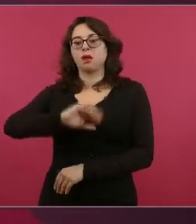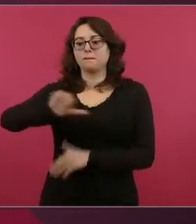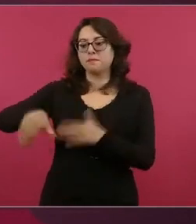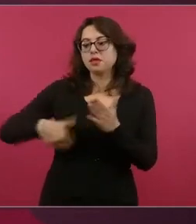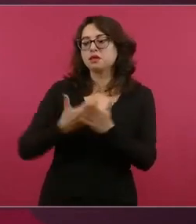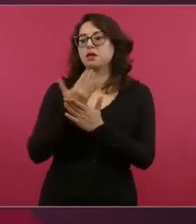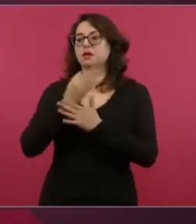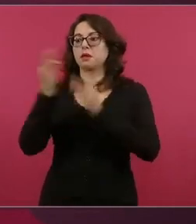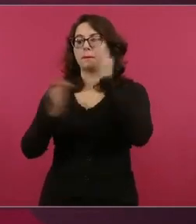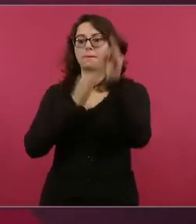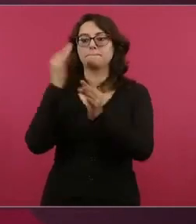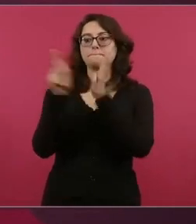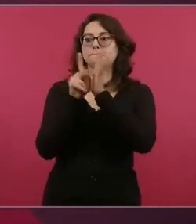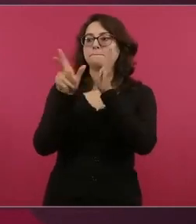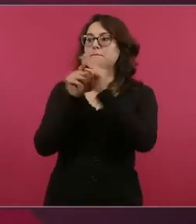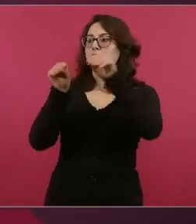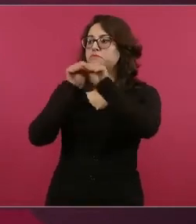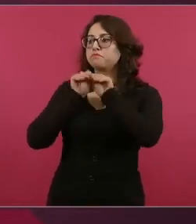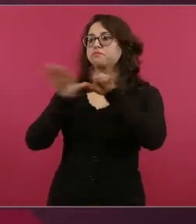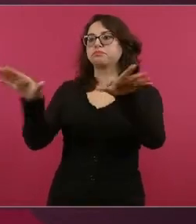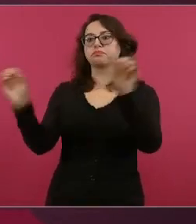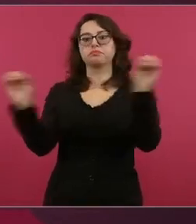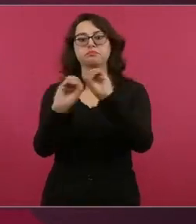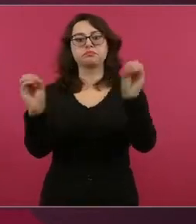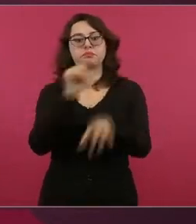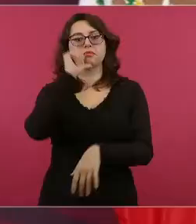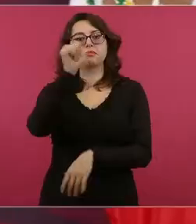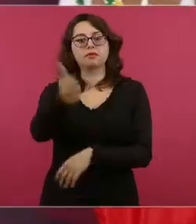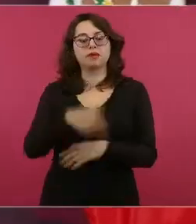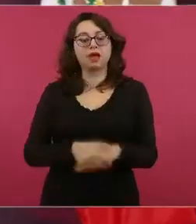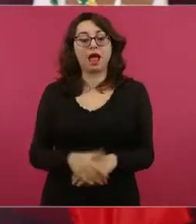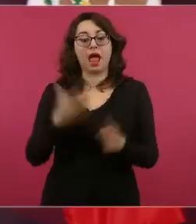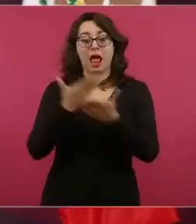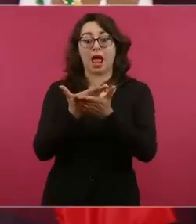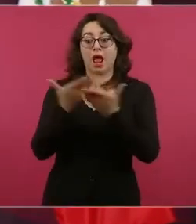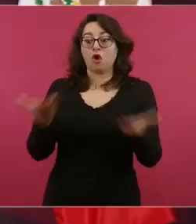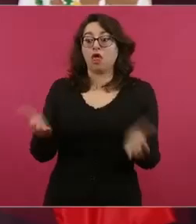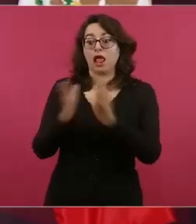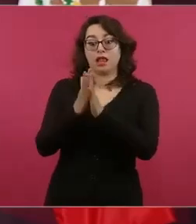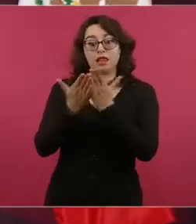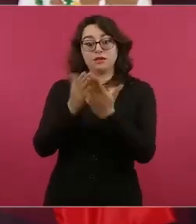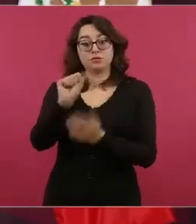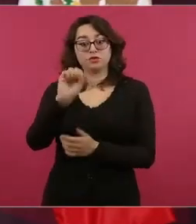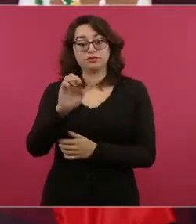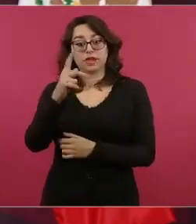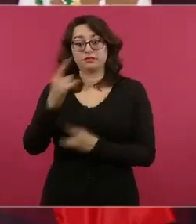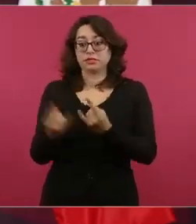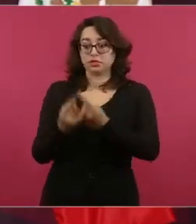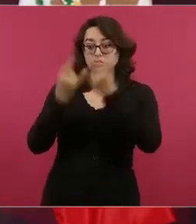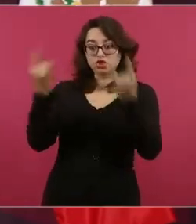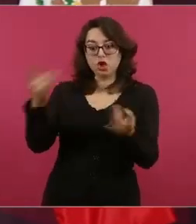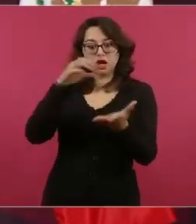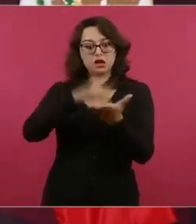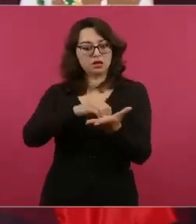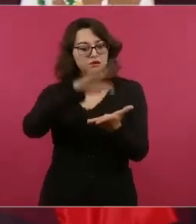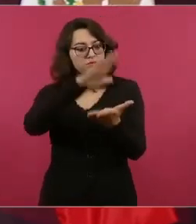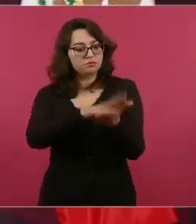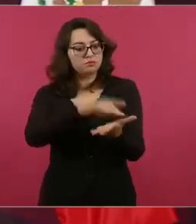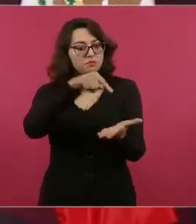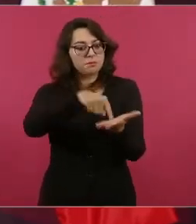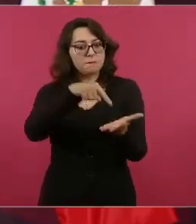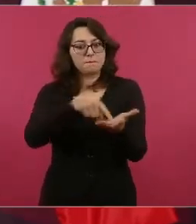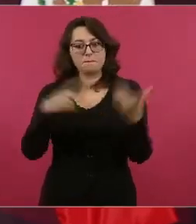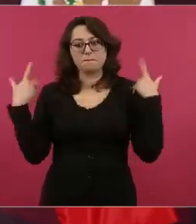sala Daniel Cabrera, que tenemos donde